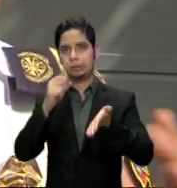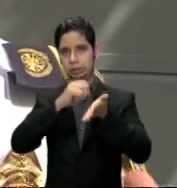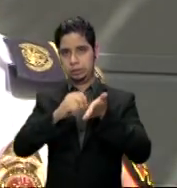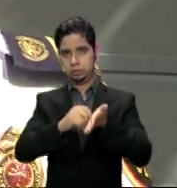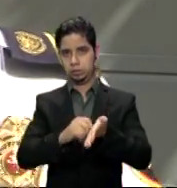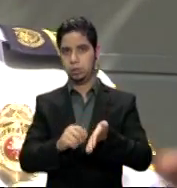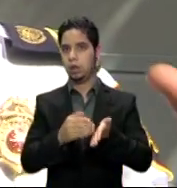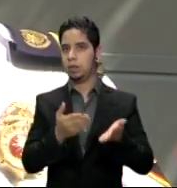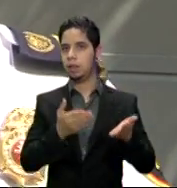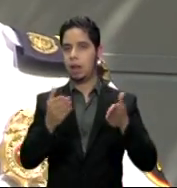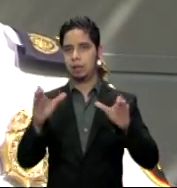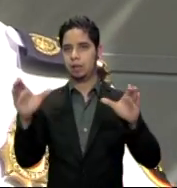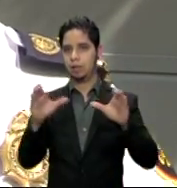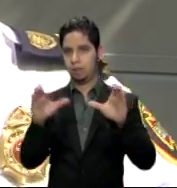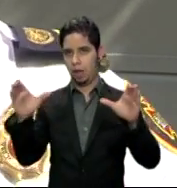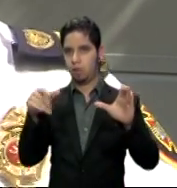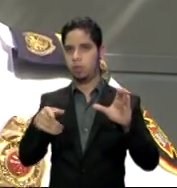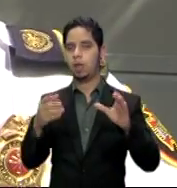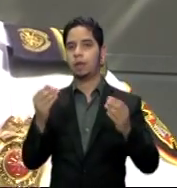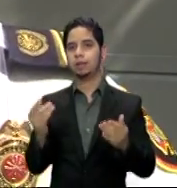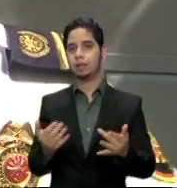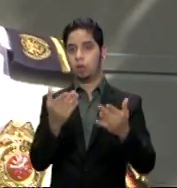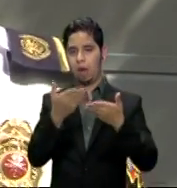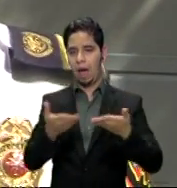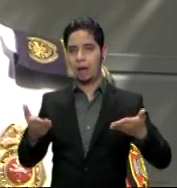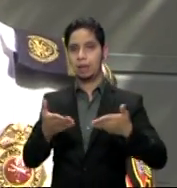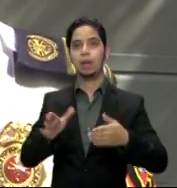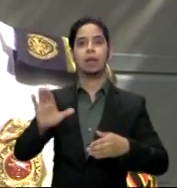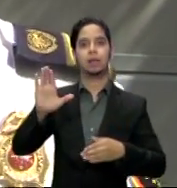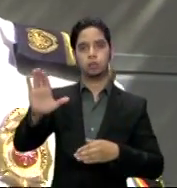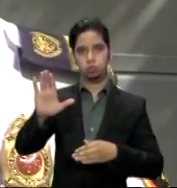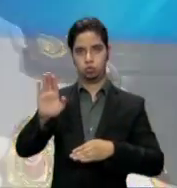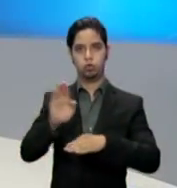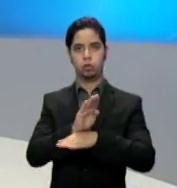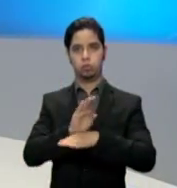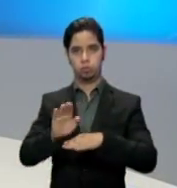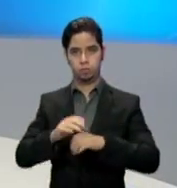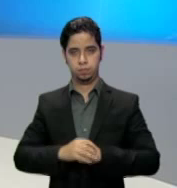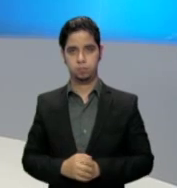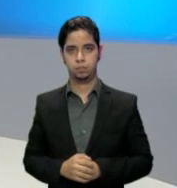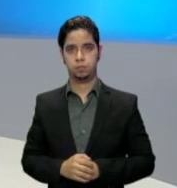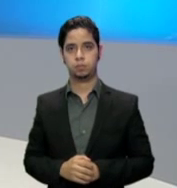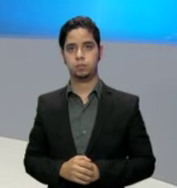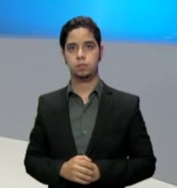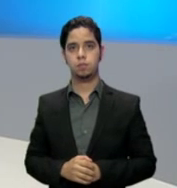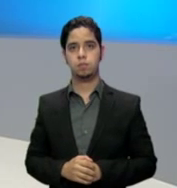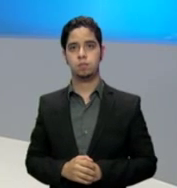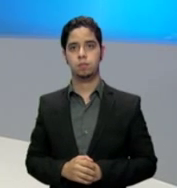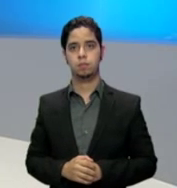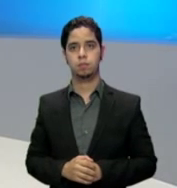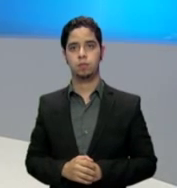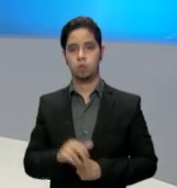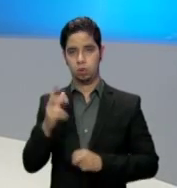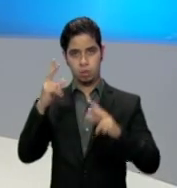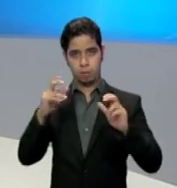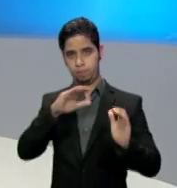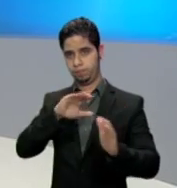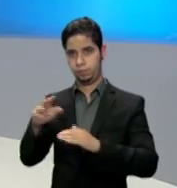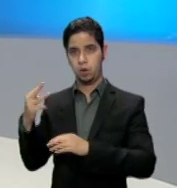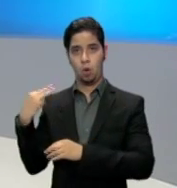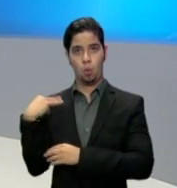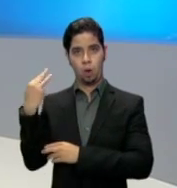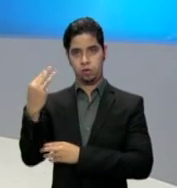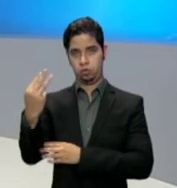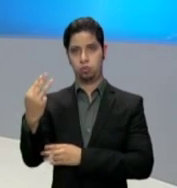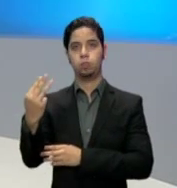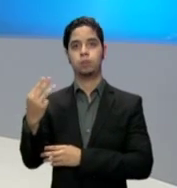recibir el certificado de incendios aquí en su avenida, en la Rupert. Y mientras tanto, en Washington, en la tercera visita de un